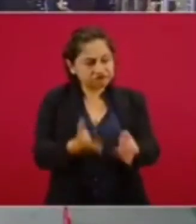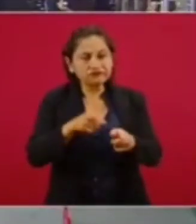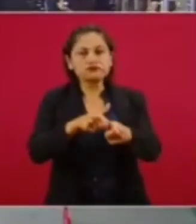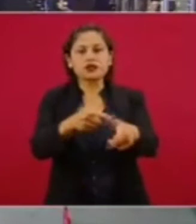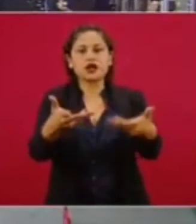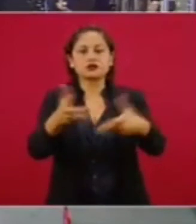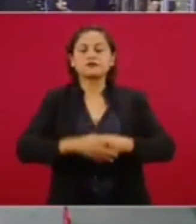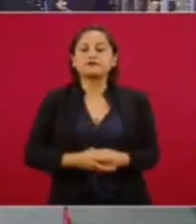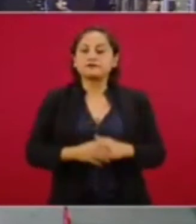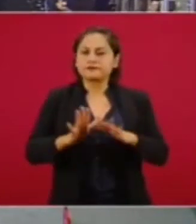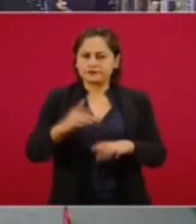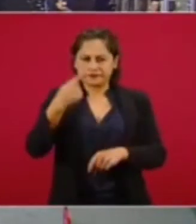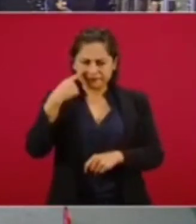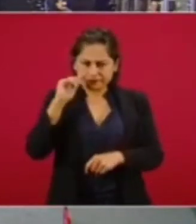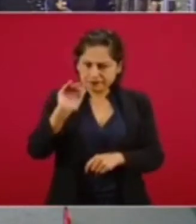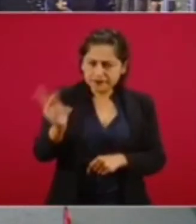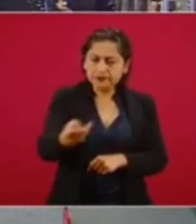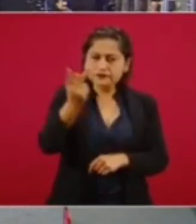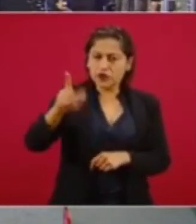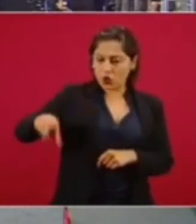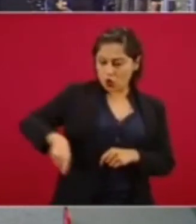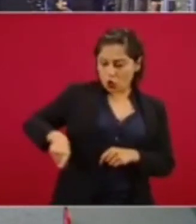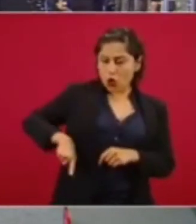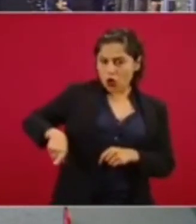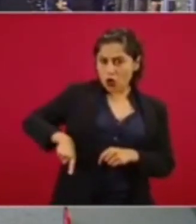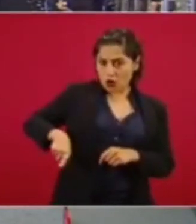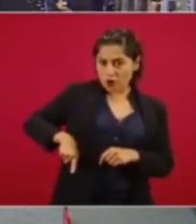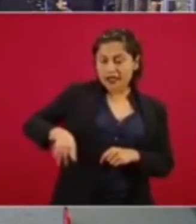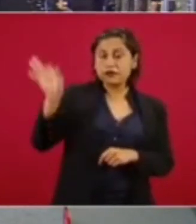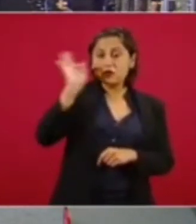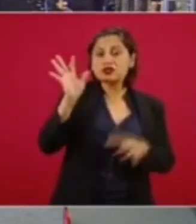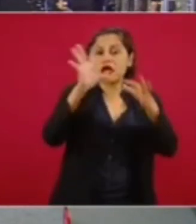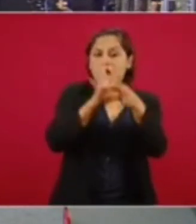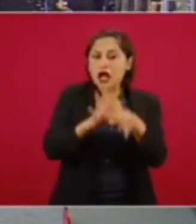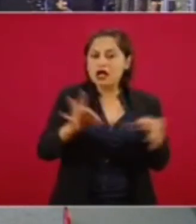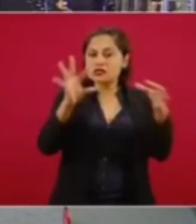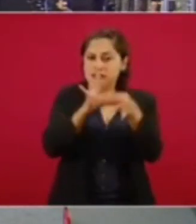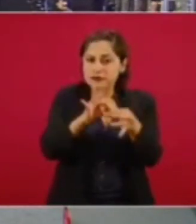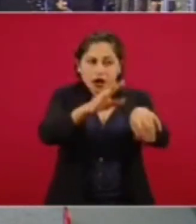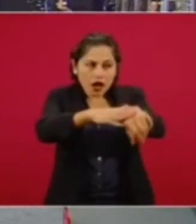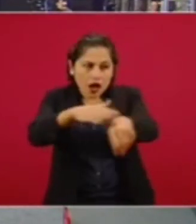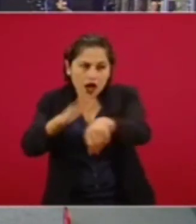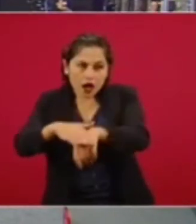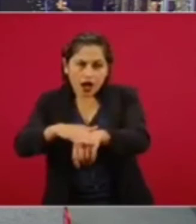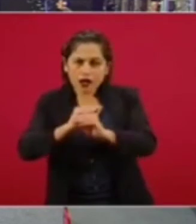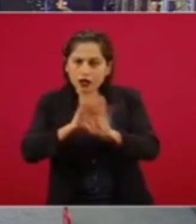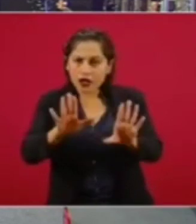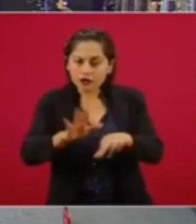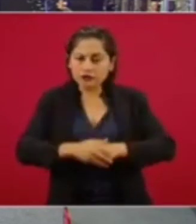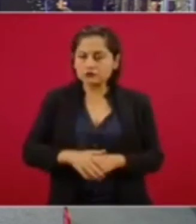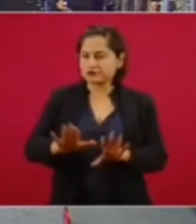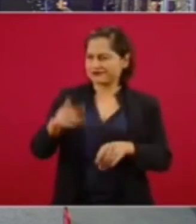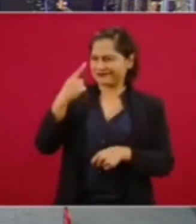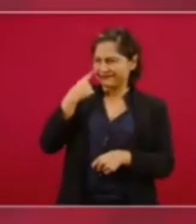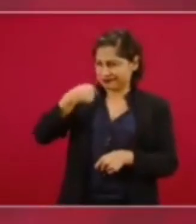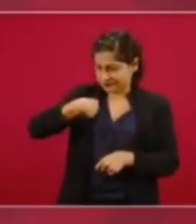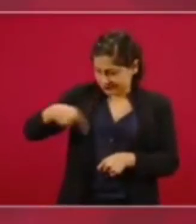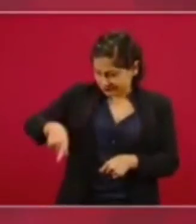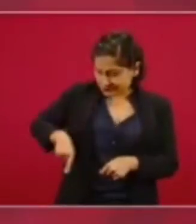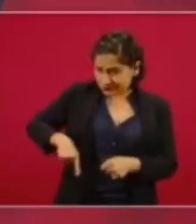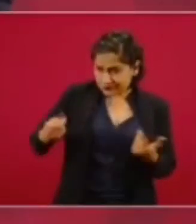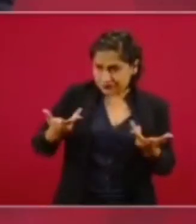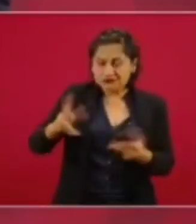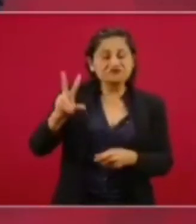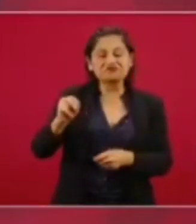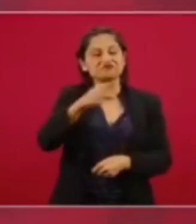de, digamos, quizá una promoción a esta aclaración que usted señala? La gente misma la va a hacer en todos lados,